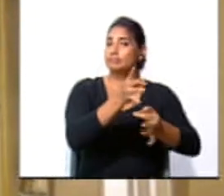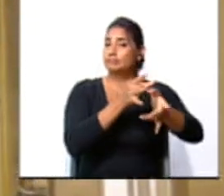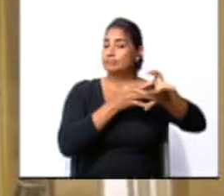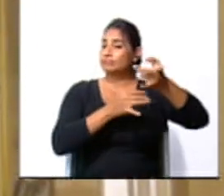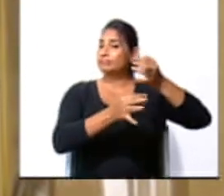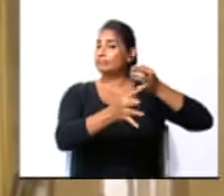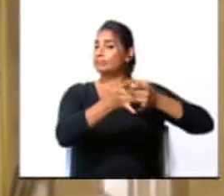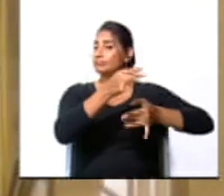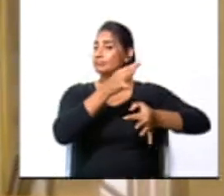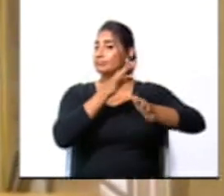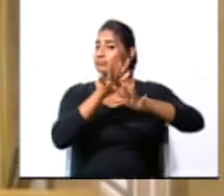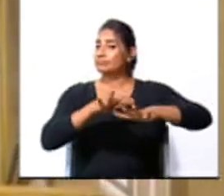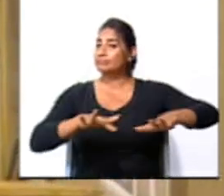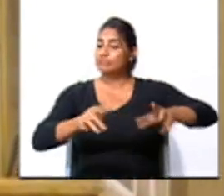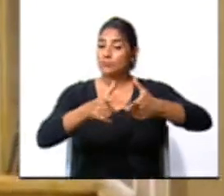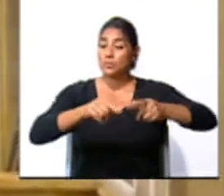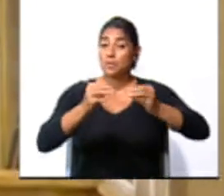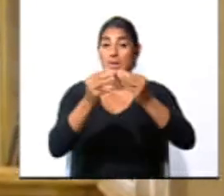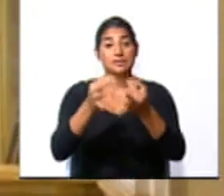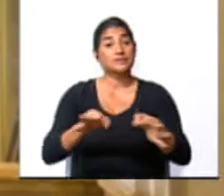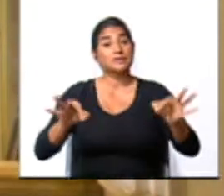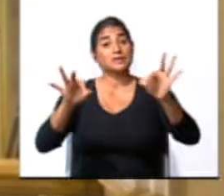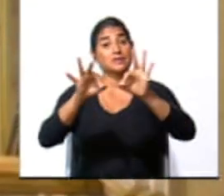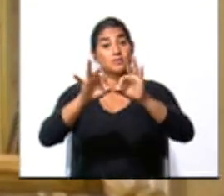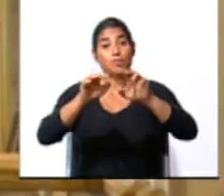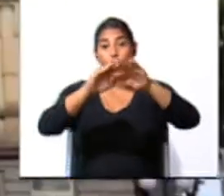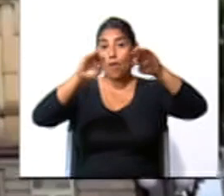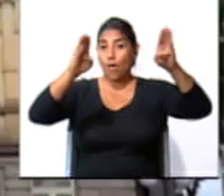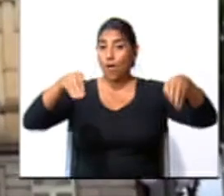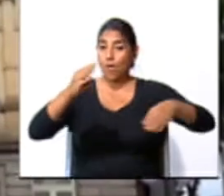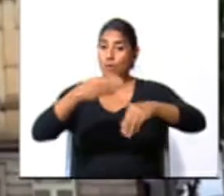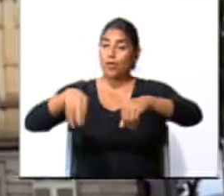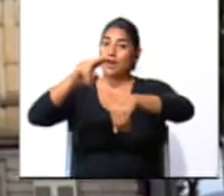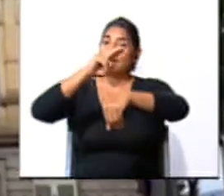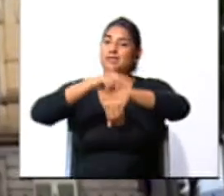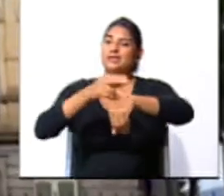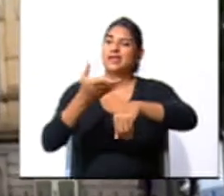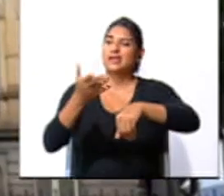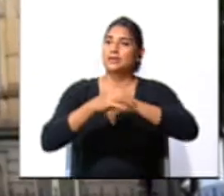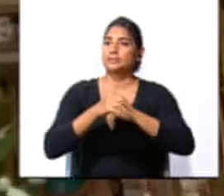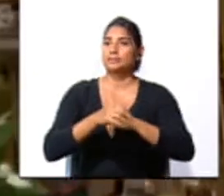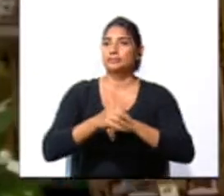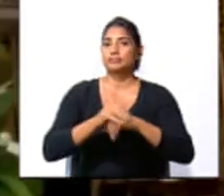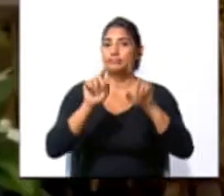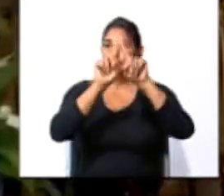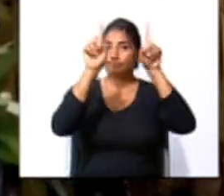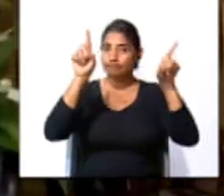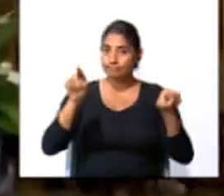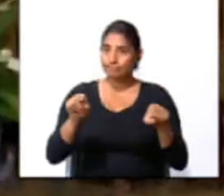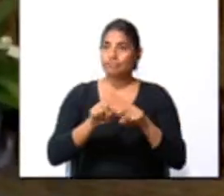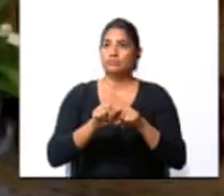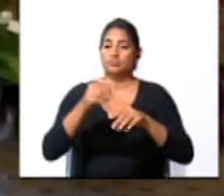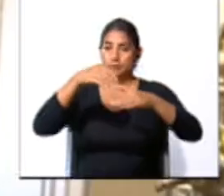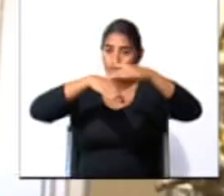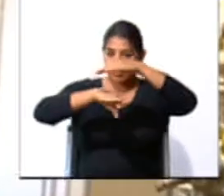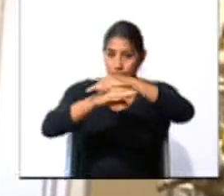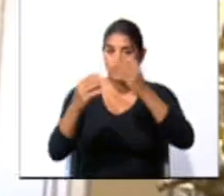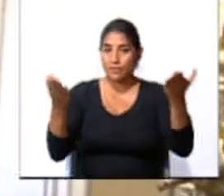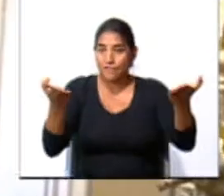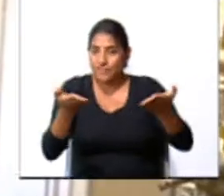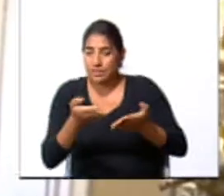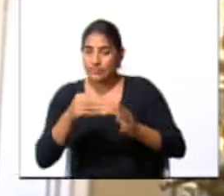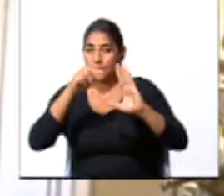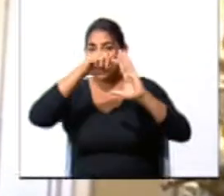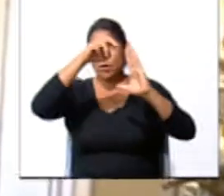Las partes más importantes que componen el Teatro Nacional son la fachada, el vestíbulo, la